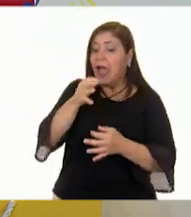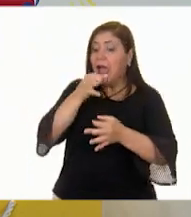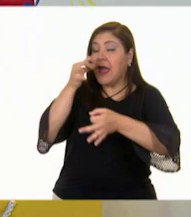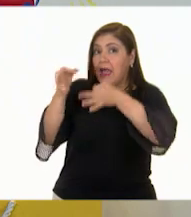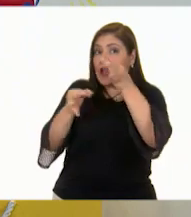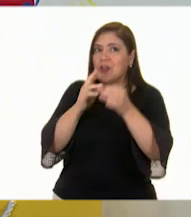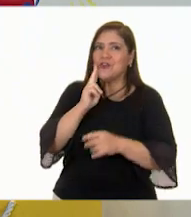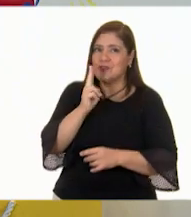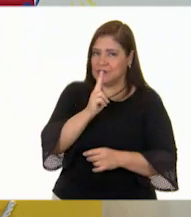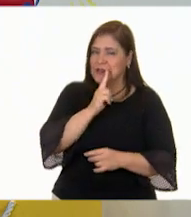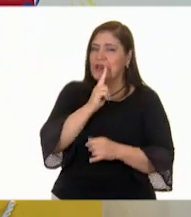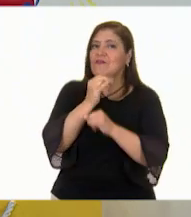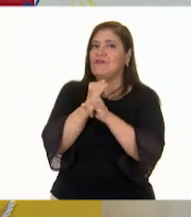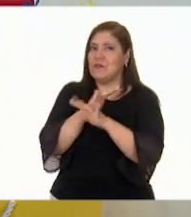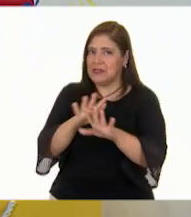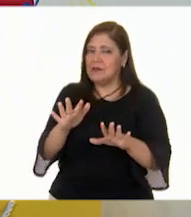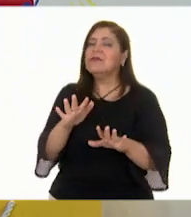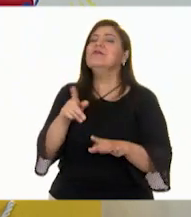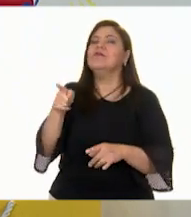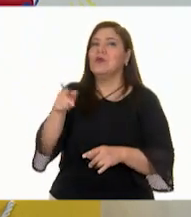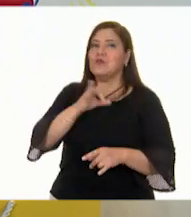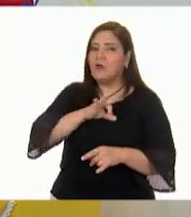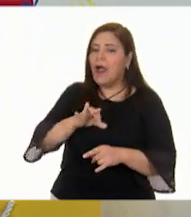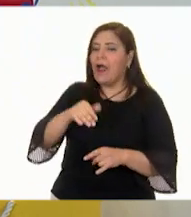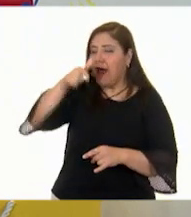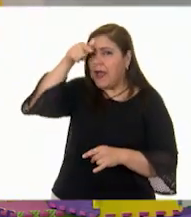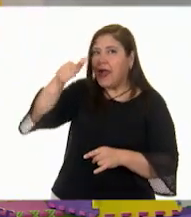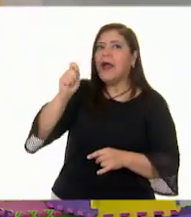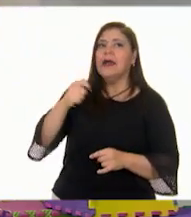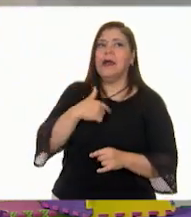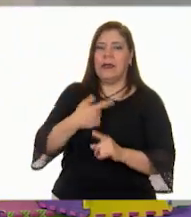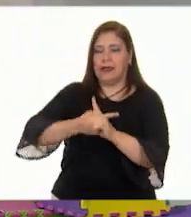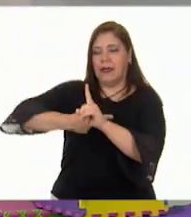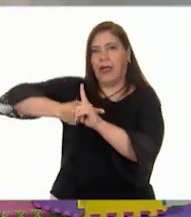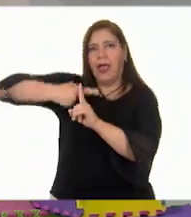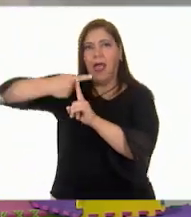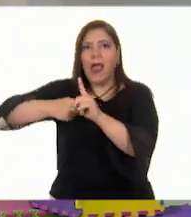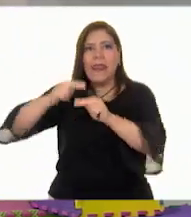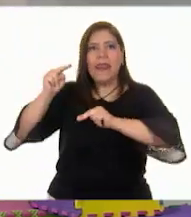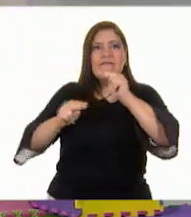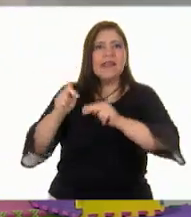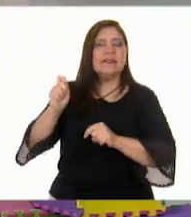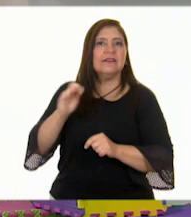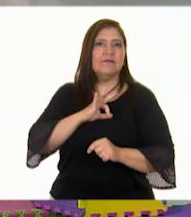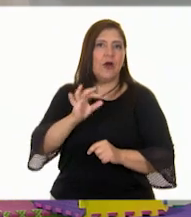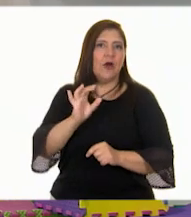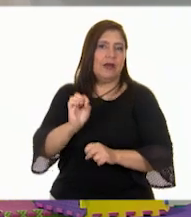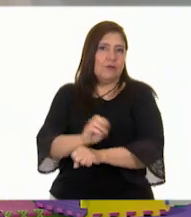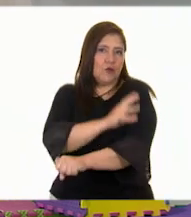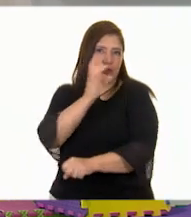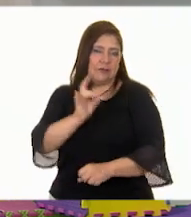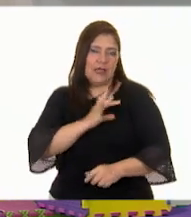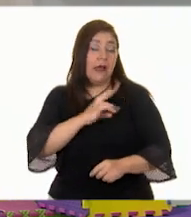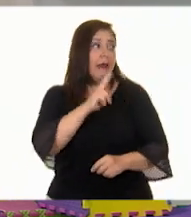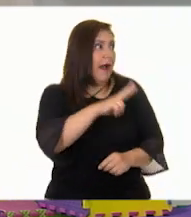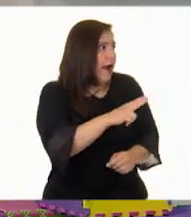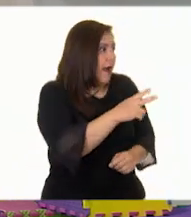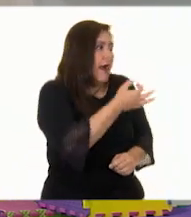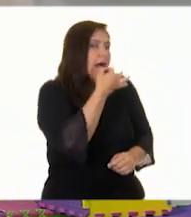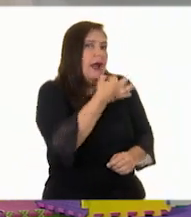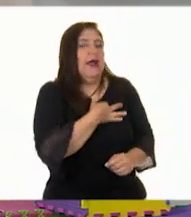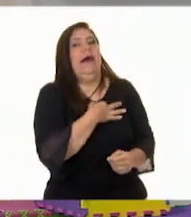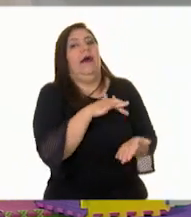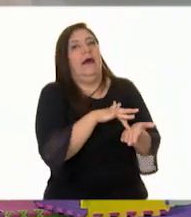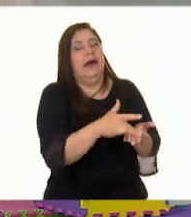el informativo, te ayudará a conocer las intensidades de esta emoción. Ay, maestra, pues qué bueno que me lo dice. Entonces voy a poner mucha atención para